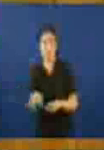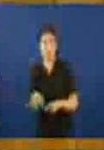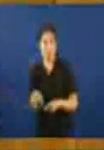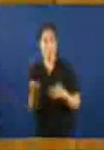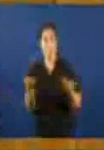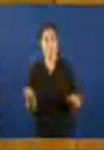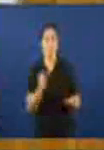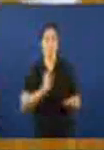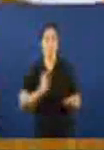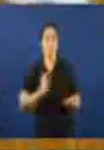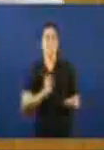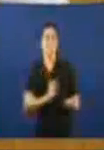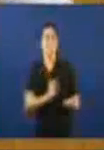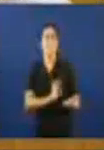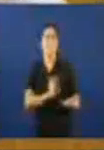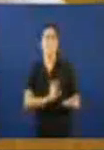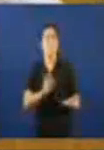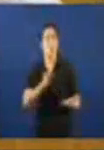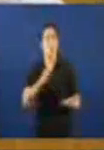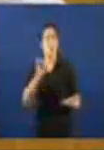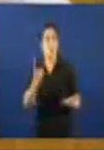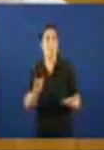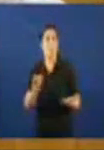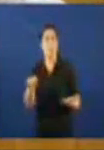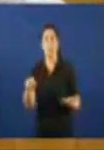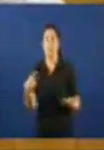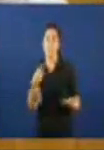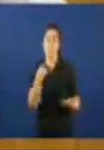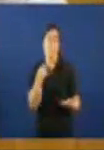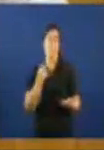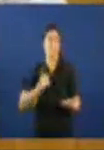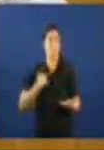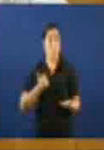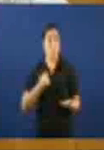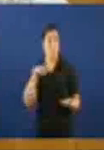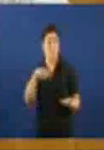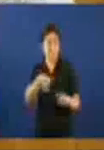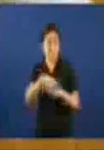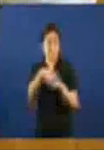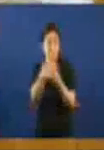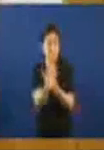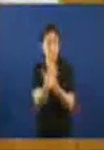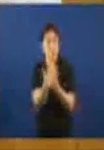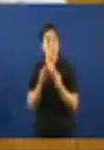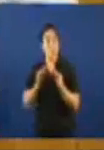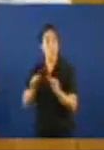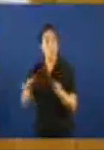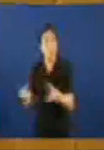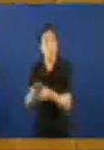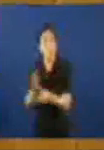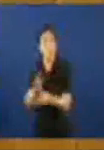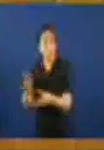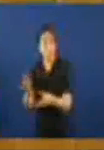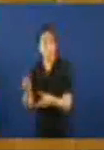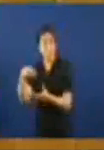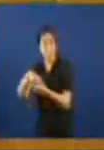señor Gómez, perdeu vostedes a oportunidade de estar na situación da súa colega de partido que vota centellas contra todos vostedes